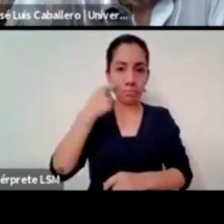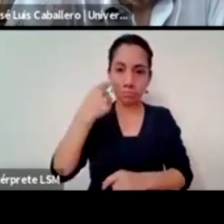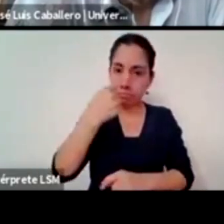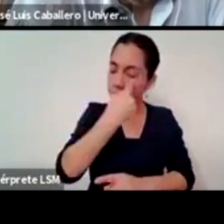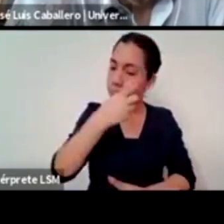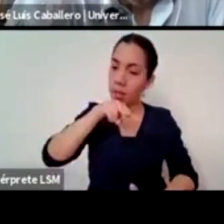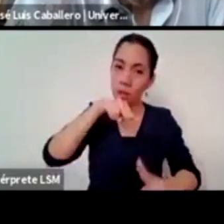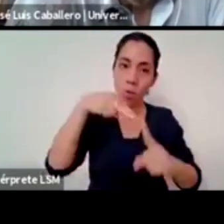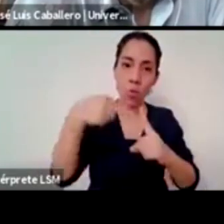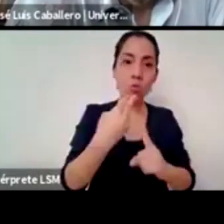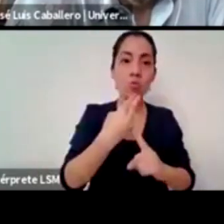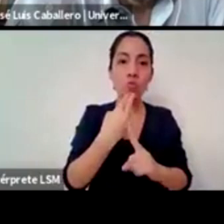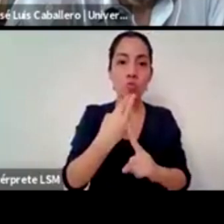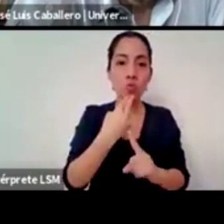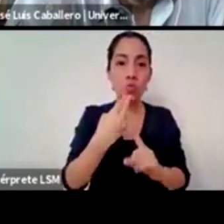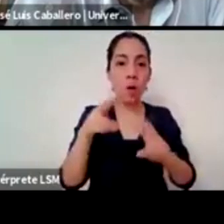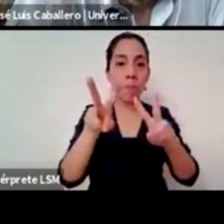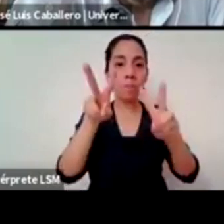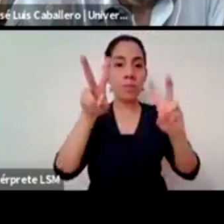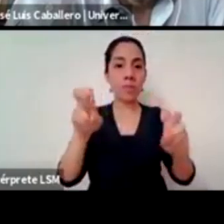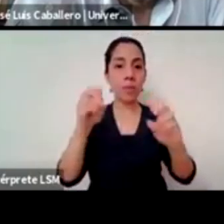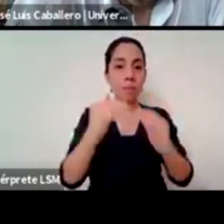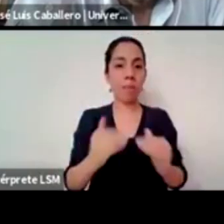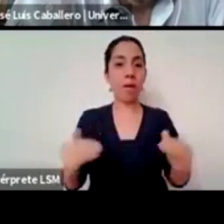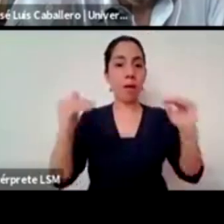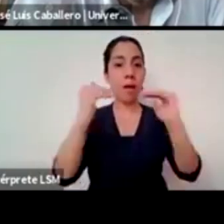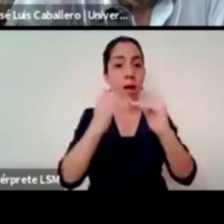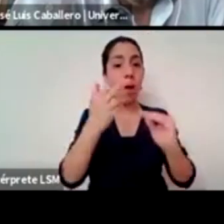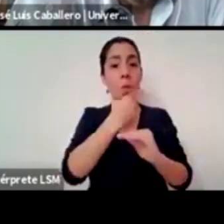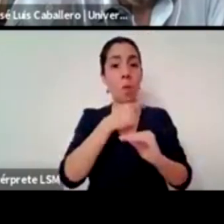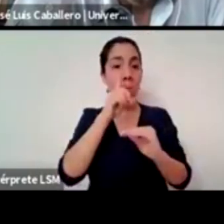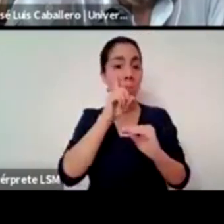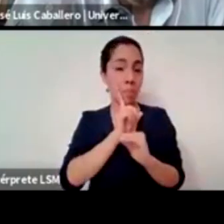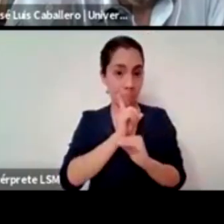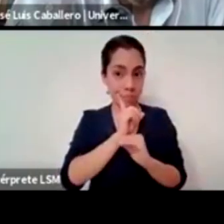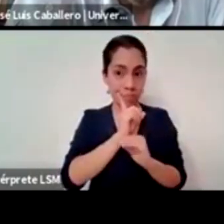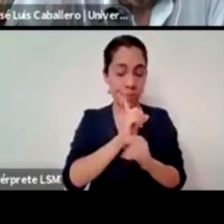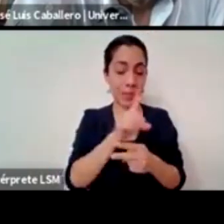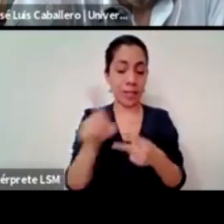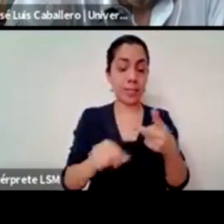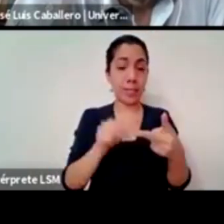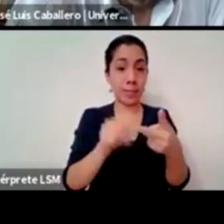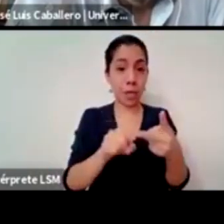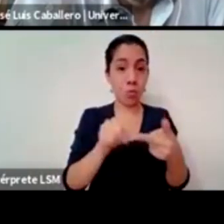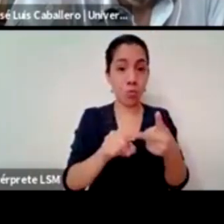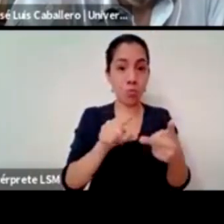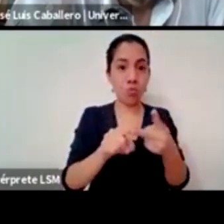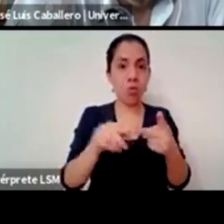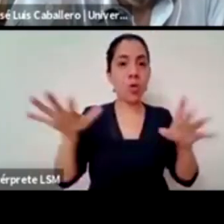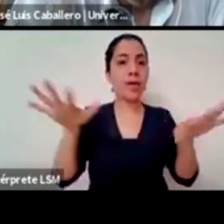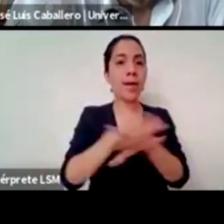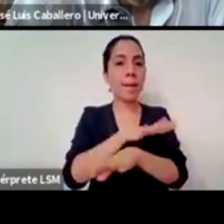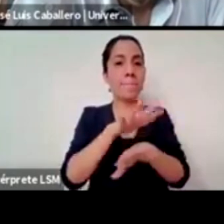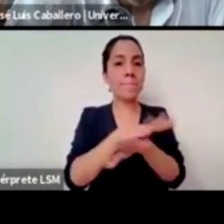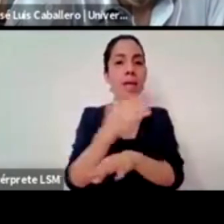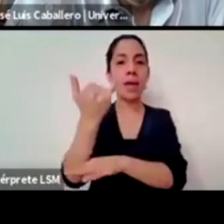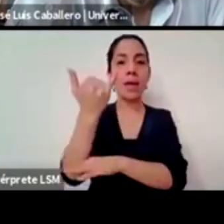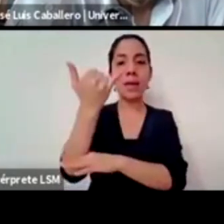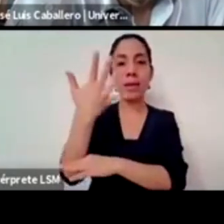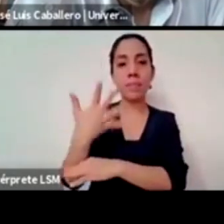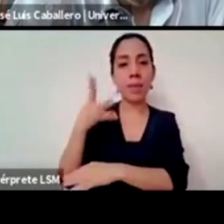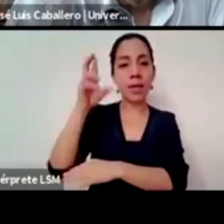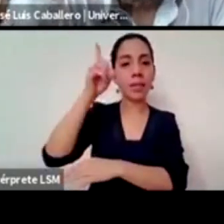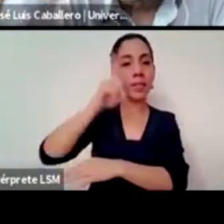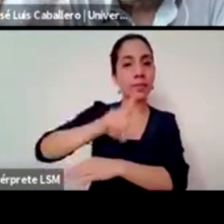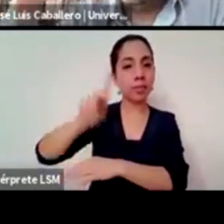de género lo segundo cambiar las imágenes de Dios decía Sánchez Ferlosi un gran escritor